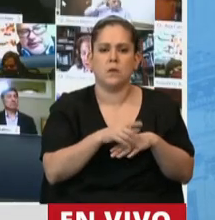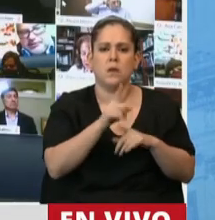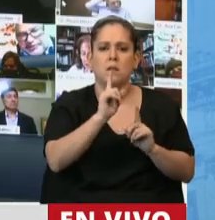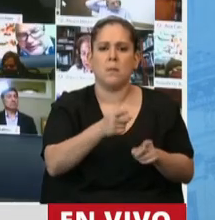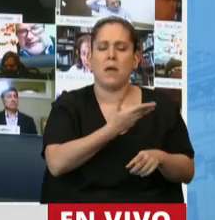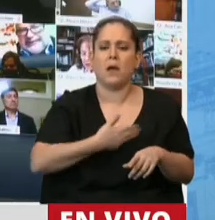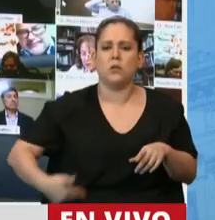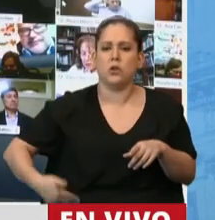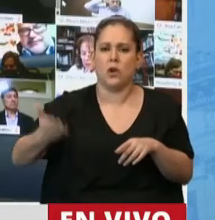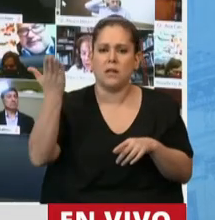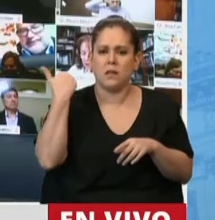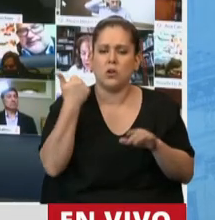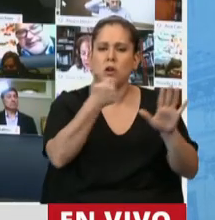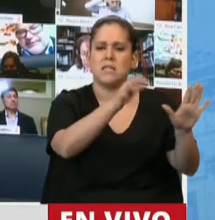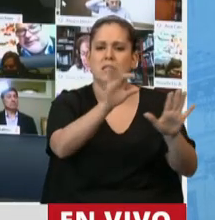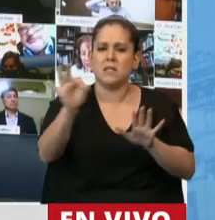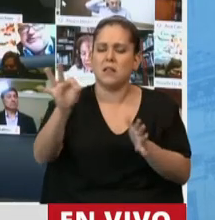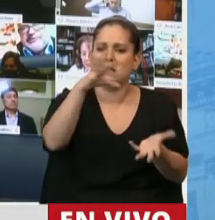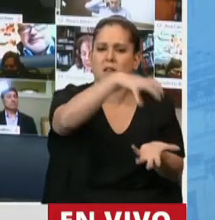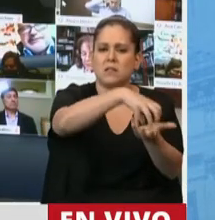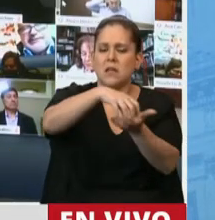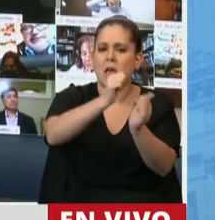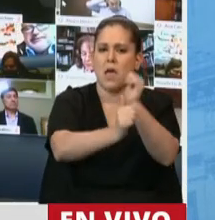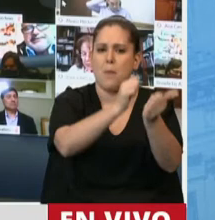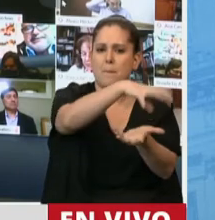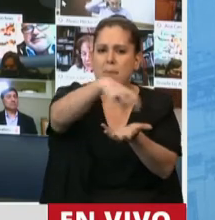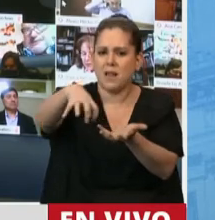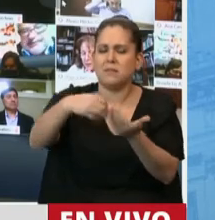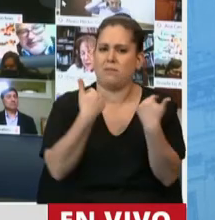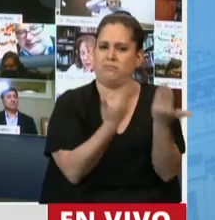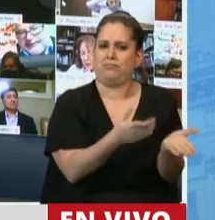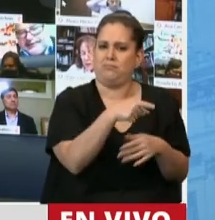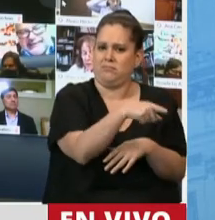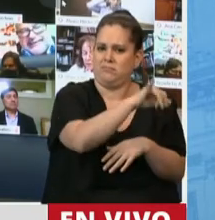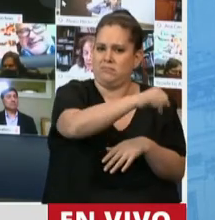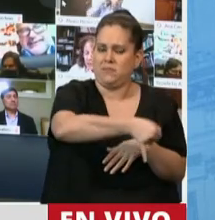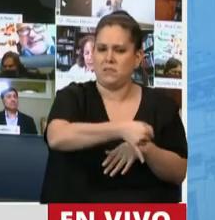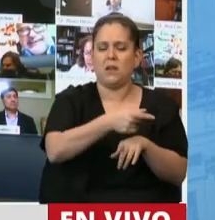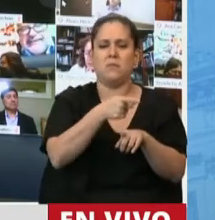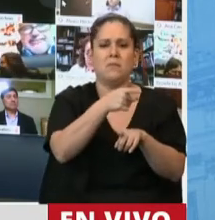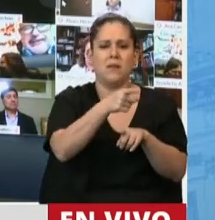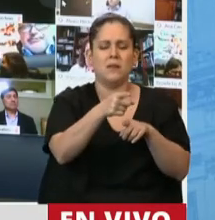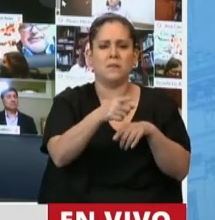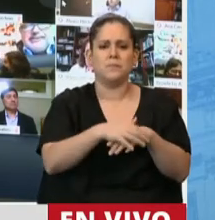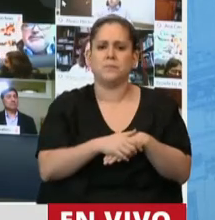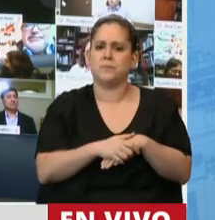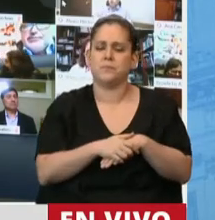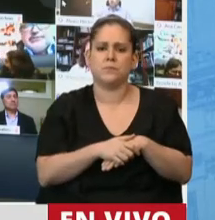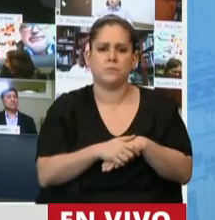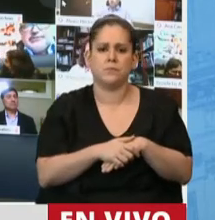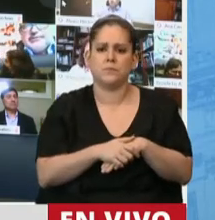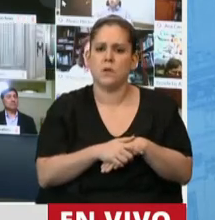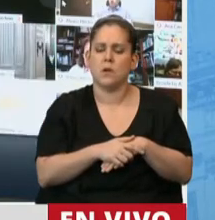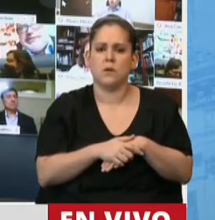gestión anterior, alrededor de 600 empresas beneficiarias, si genera ese impacto de pasar de 470.000 a 900